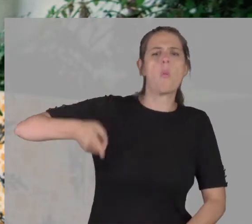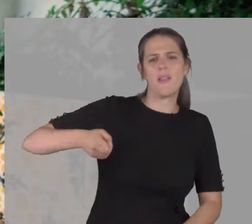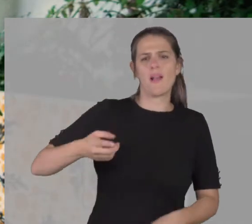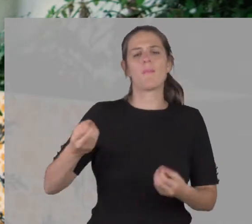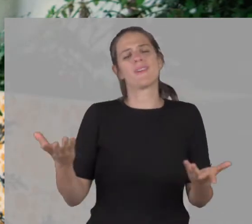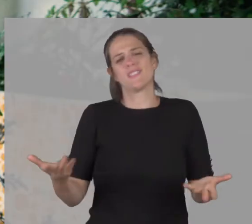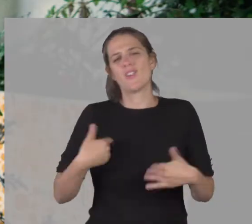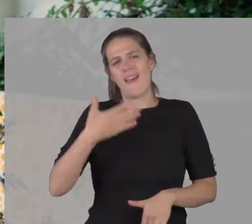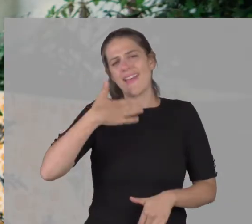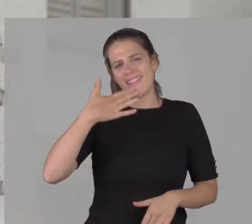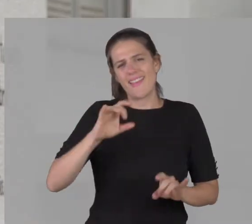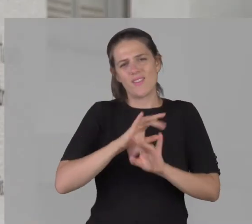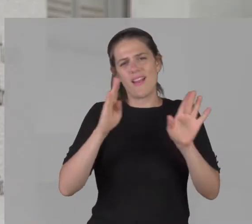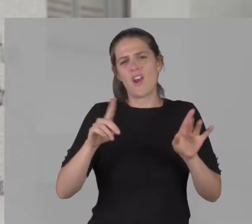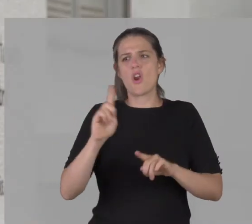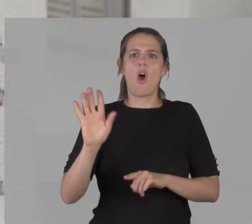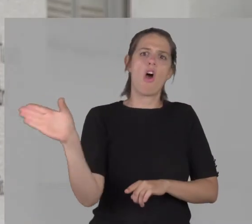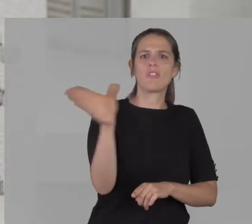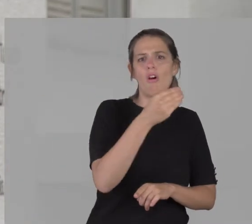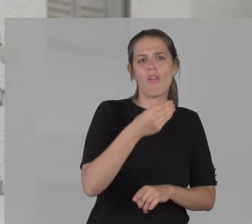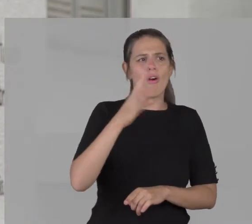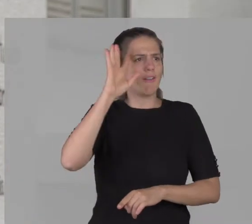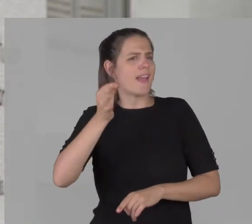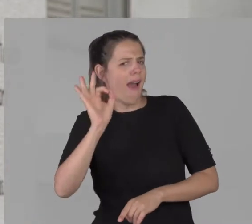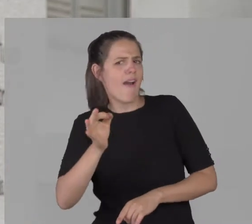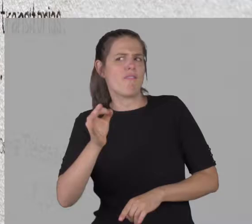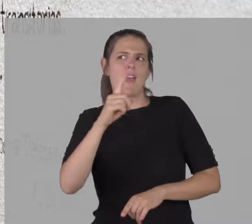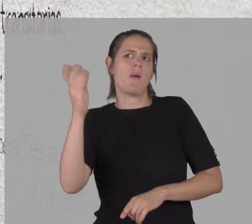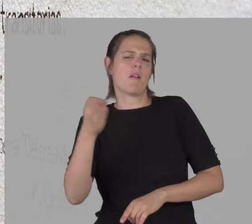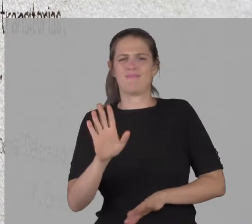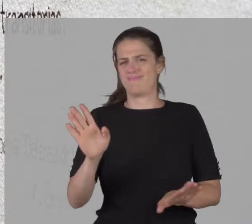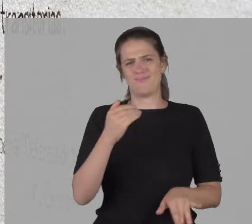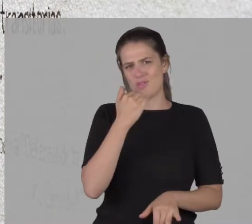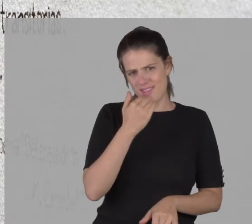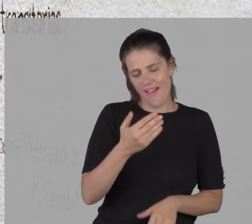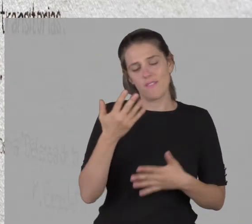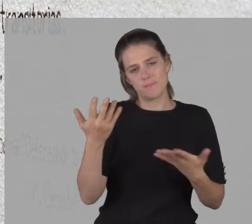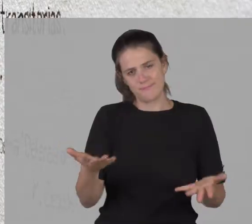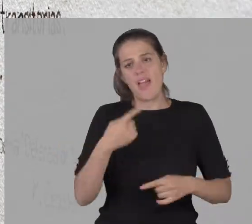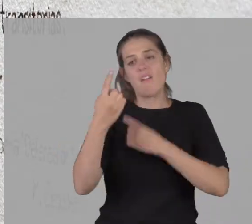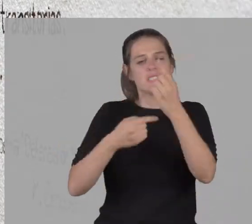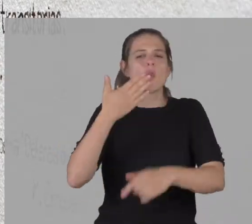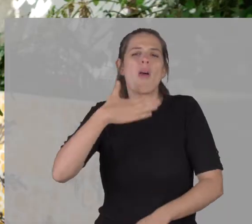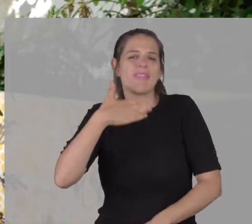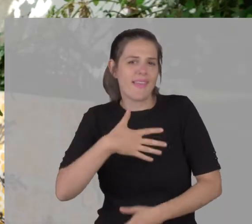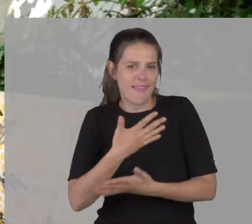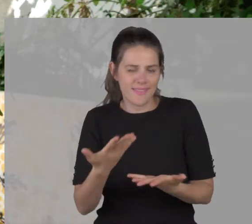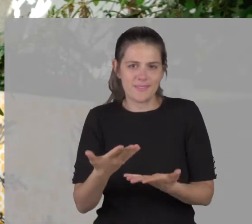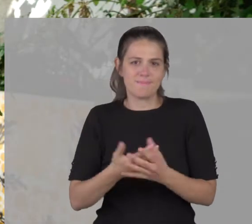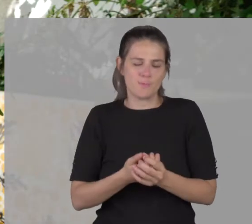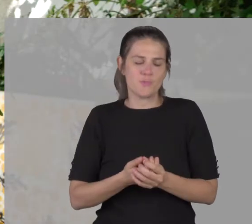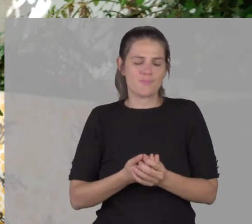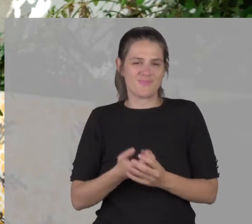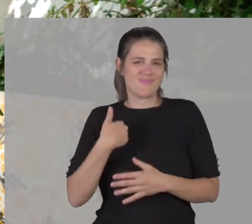gente, porque yo entiendo que no todos saben, que a veces no se entienden de estas cuestiones, pero sí que